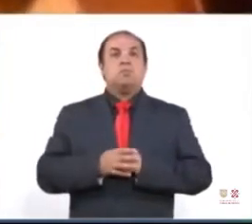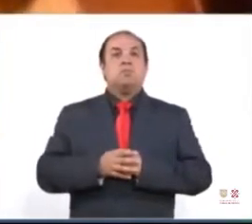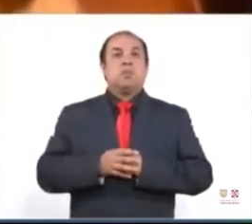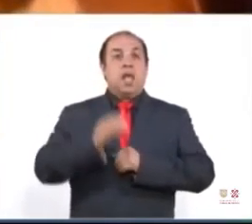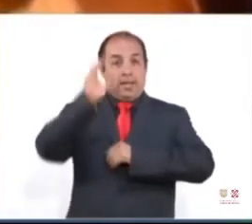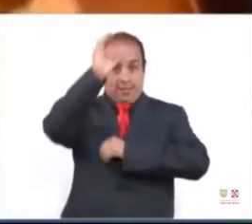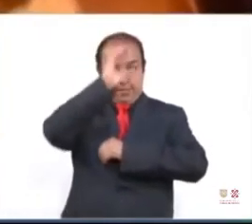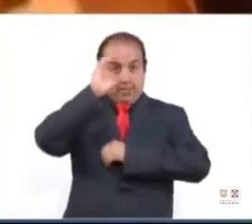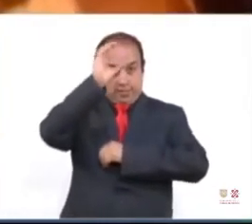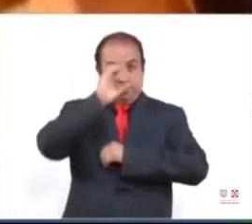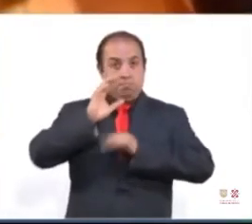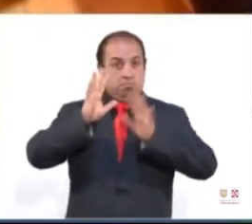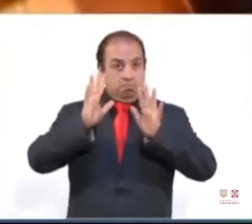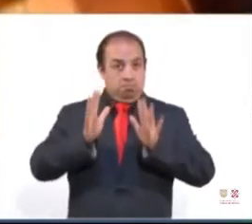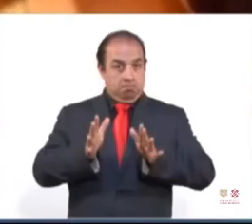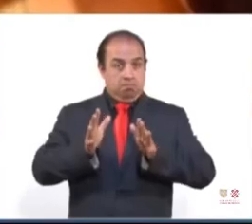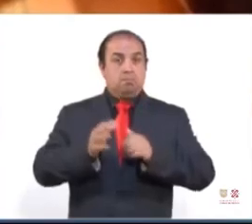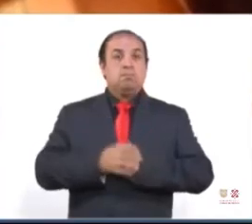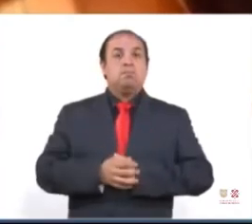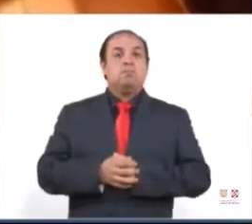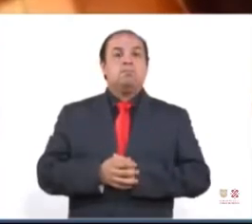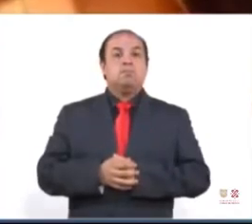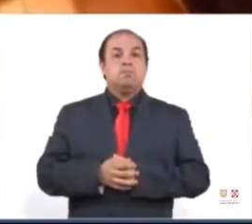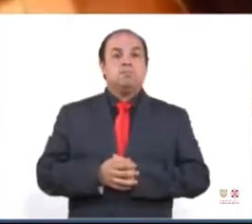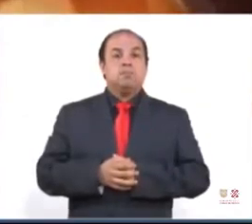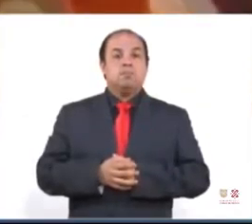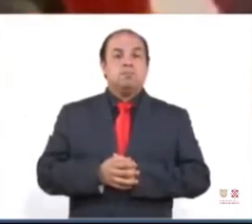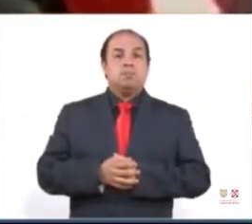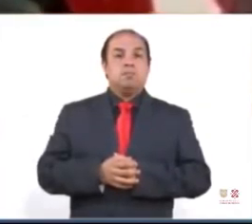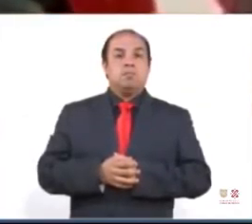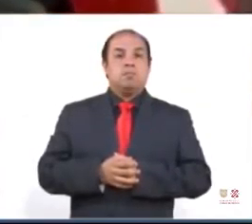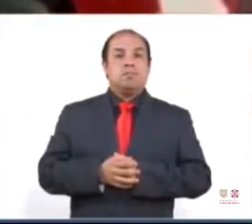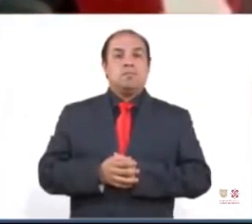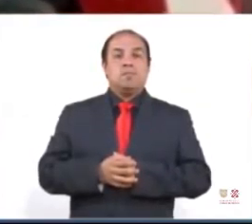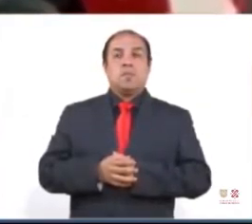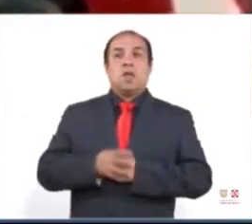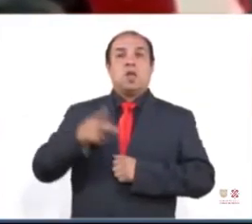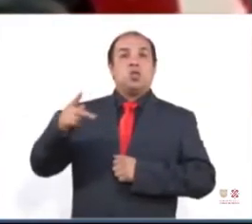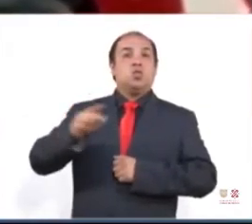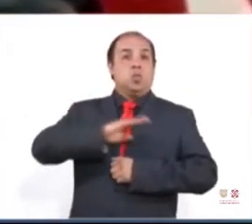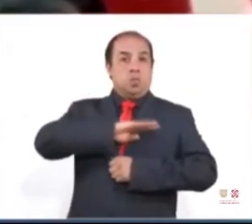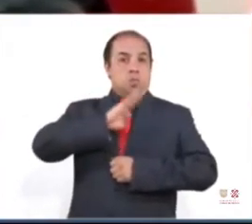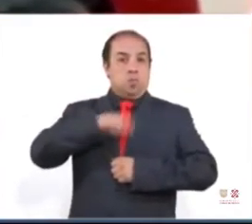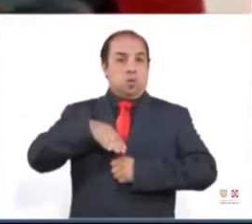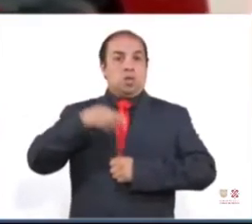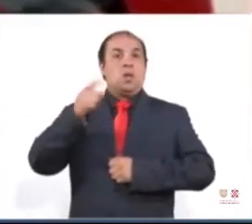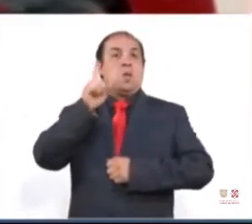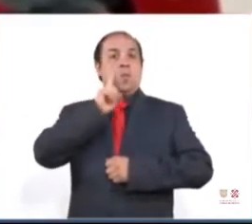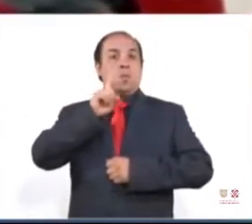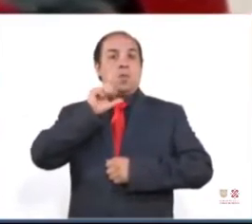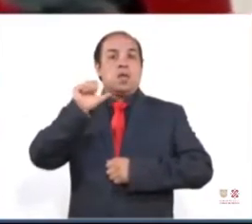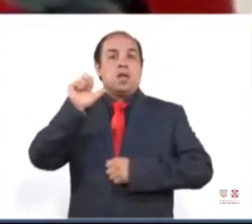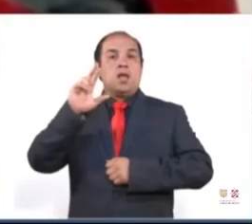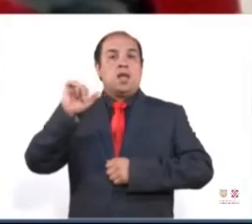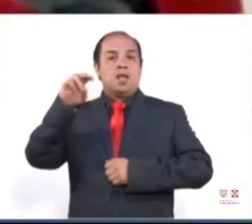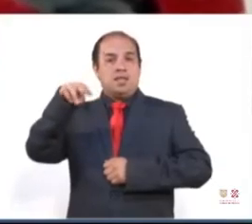científicamente es que la causa de muerte de Ariadna N